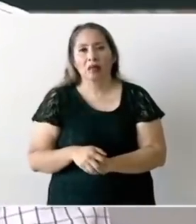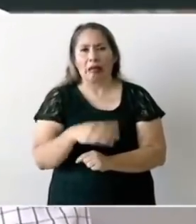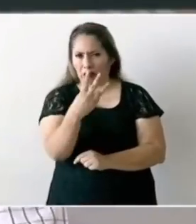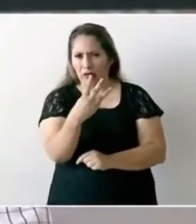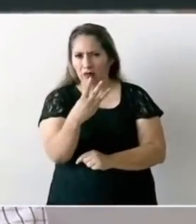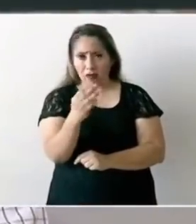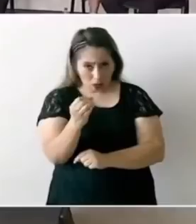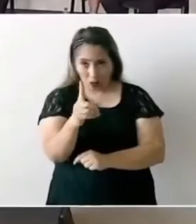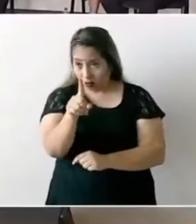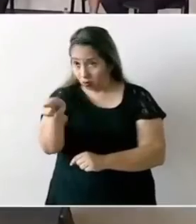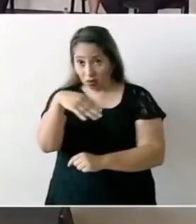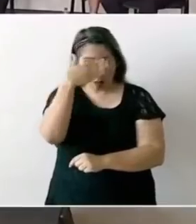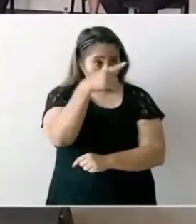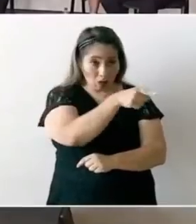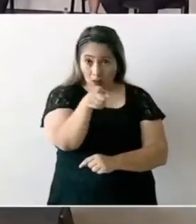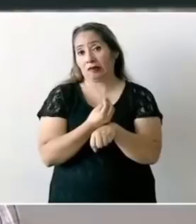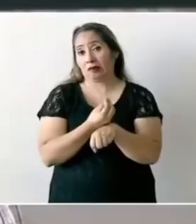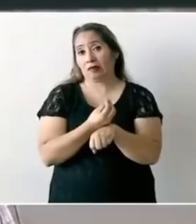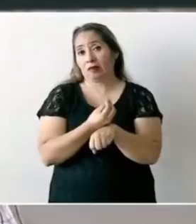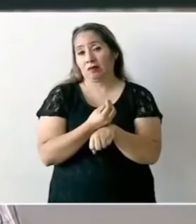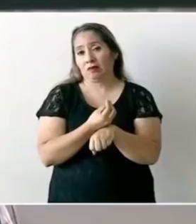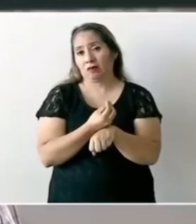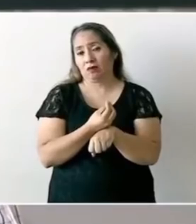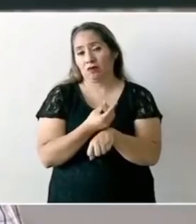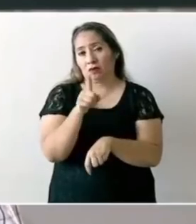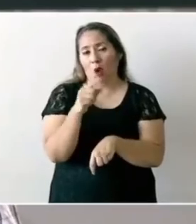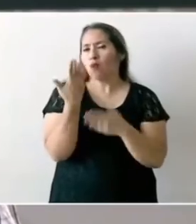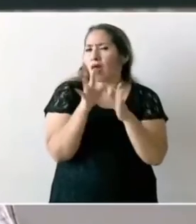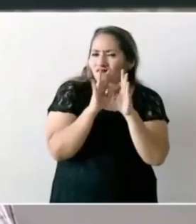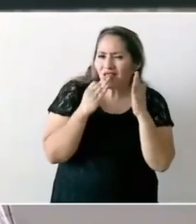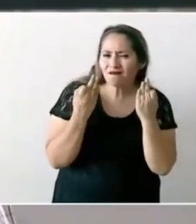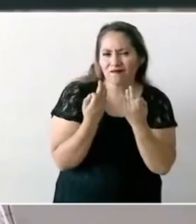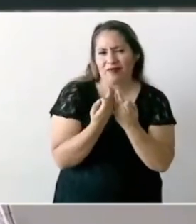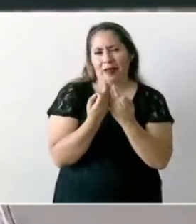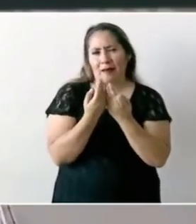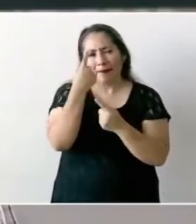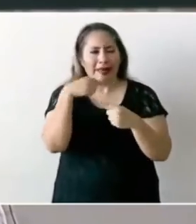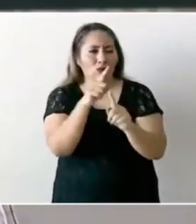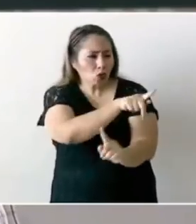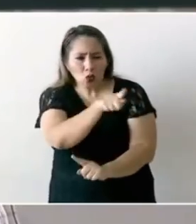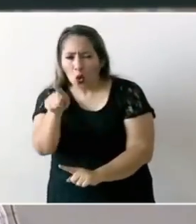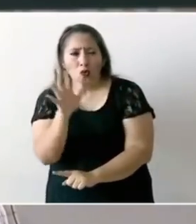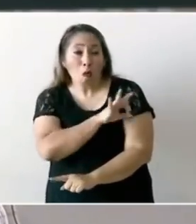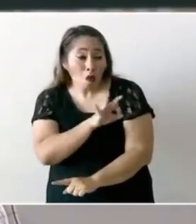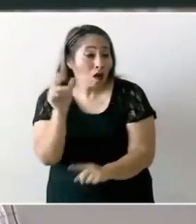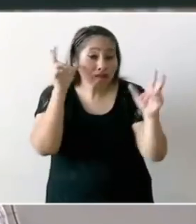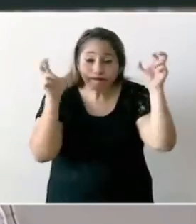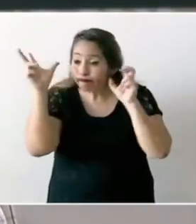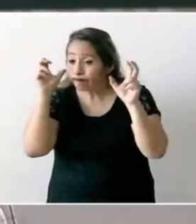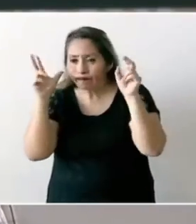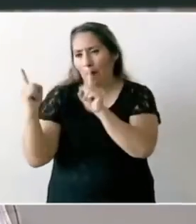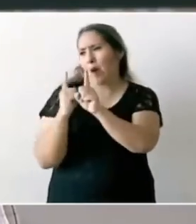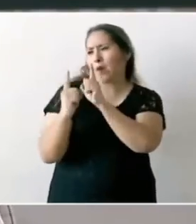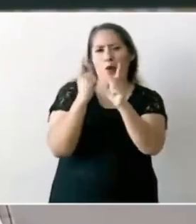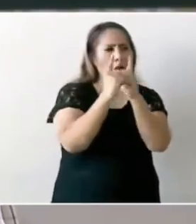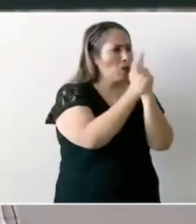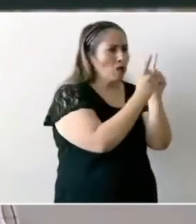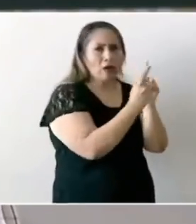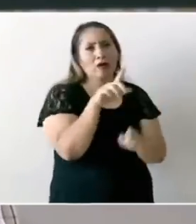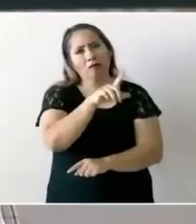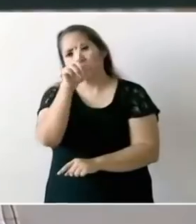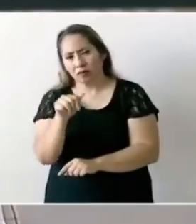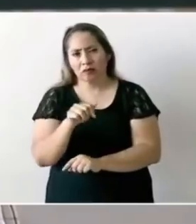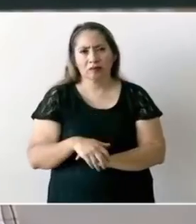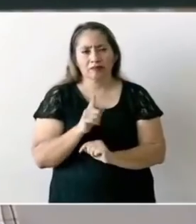3 de octubre, ¿les parece? Domingo. Nos vemos aquí. Un mecanismo para que todos sean escuchados. Todos sean escuchados. Y ya